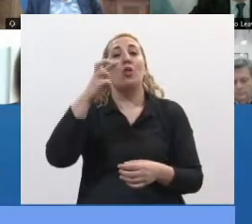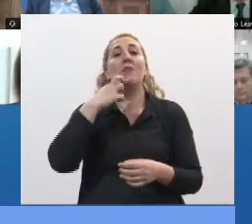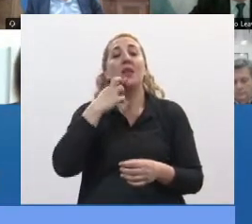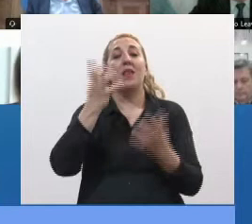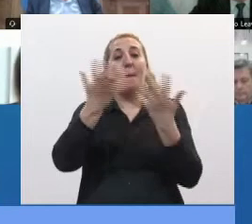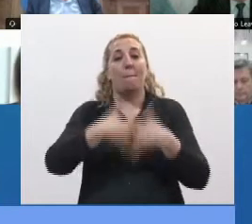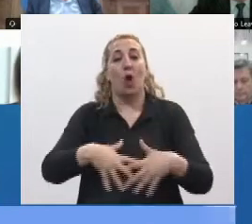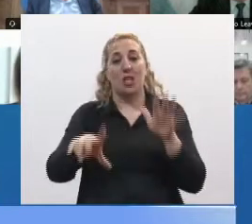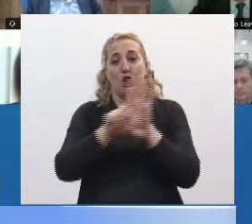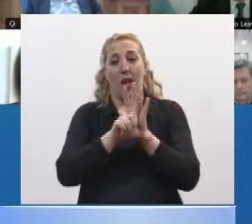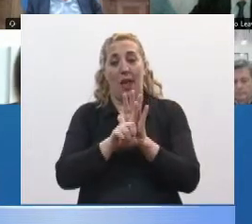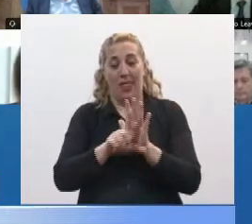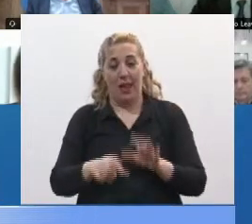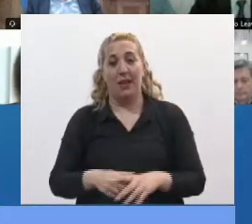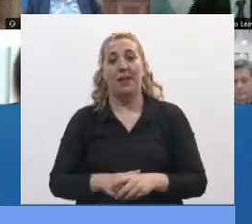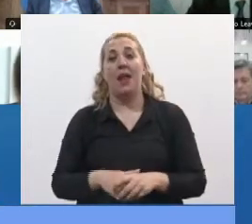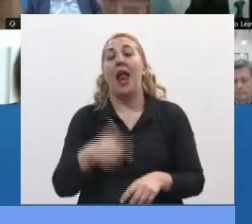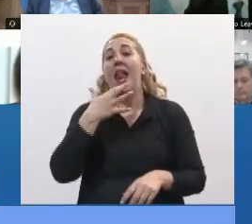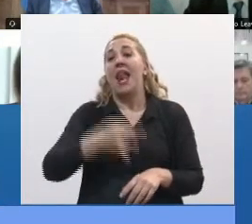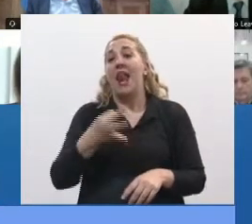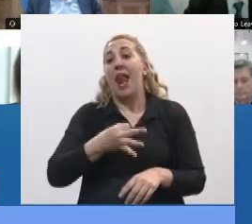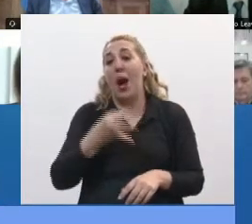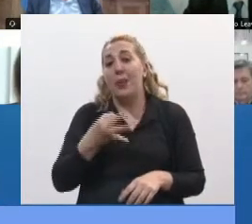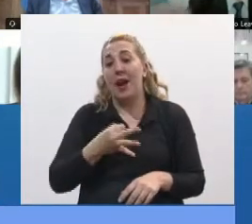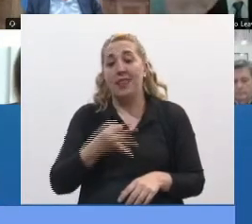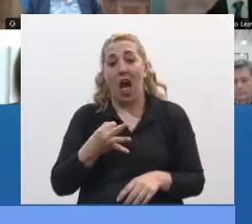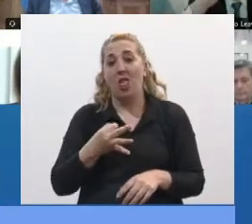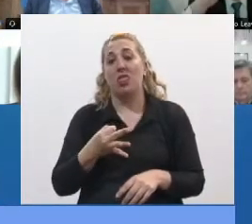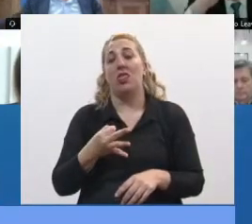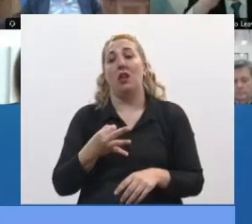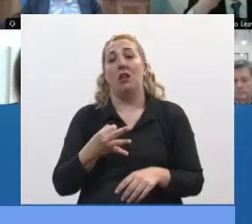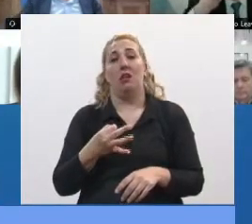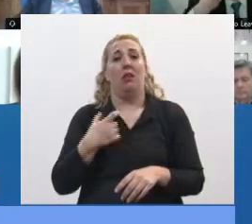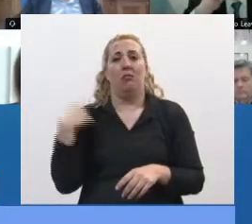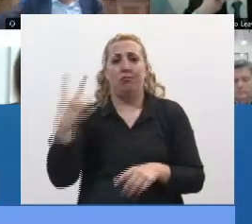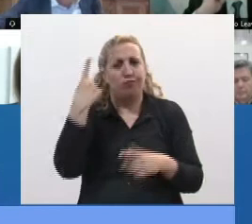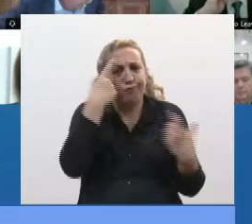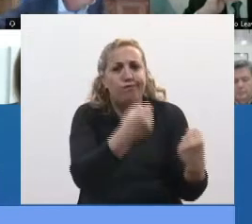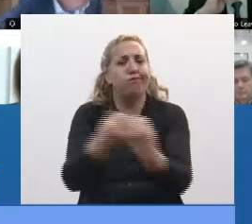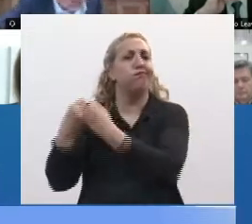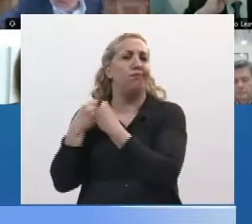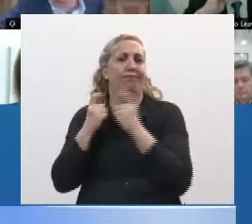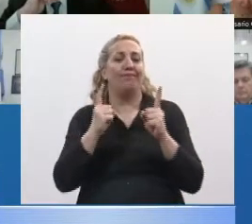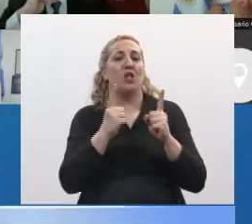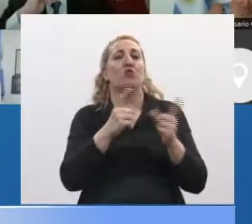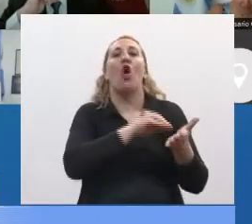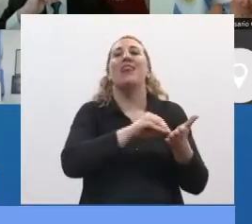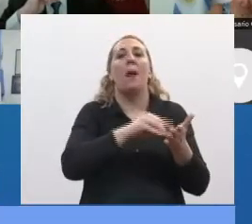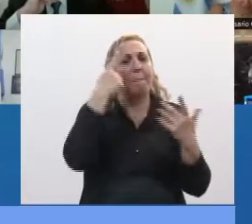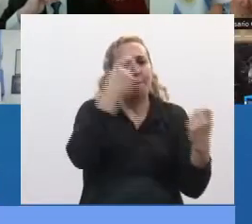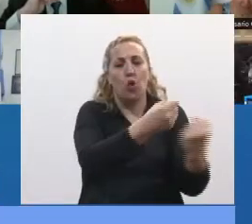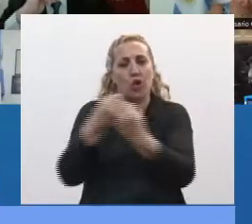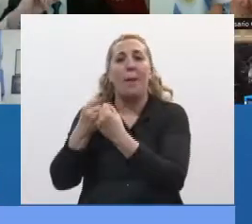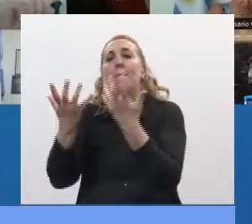de ley venido en revisión, que la verdad salió con voto unánime en diputados. El proyecto